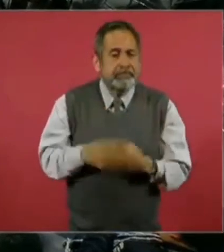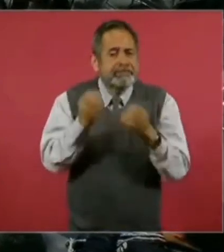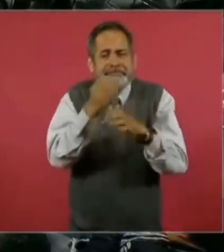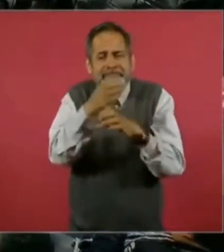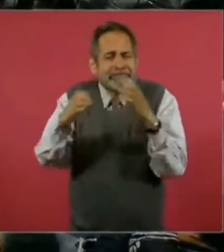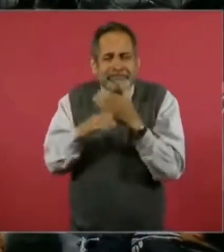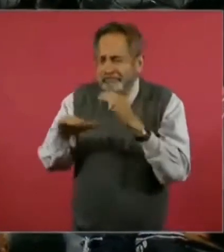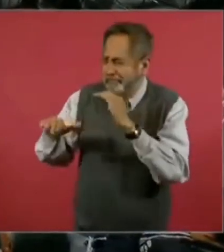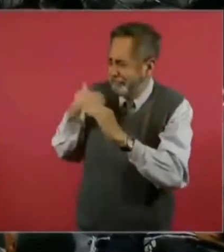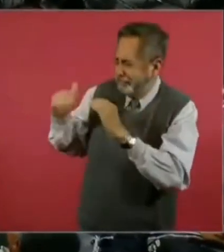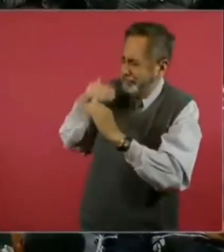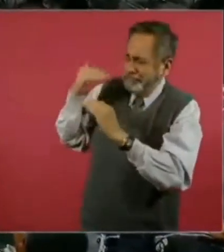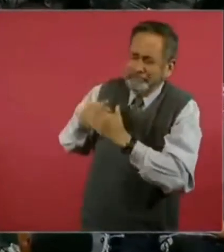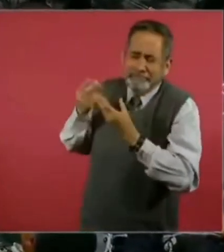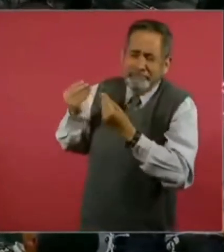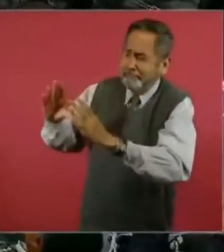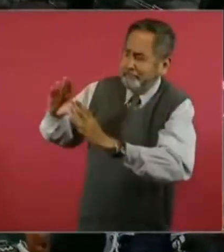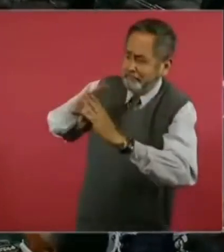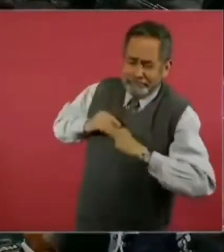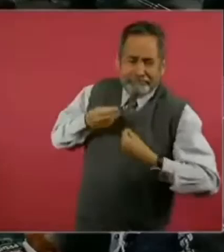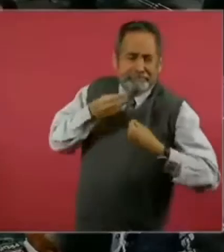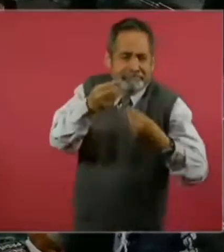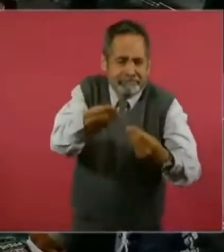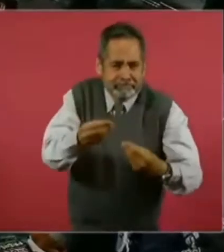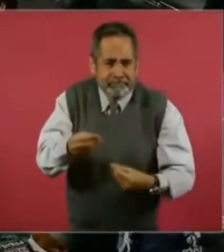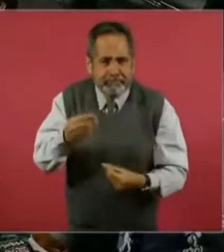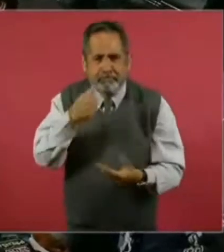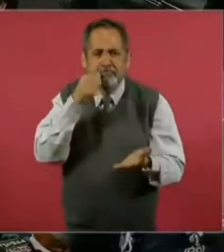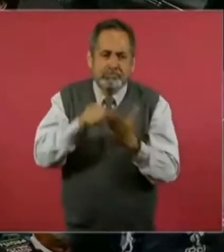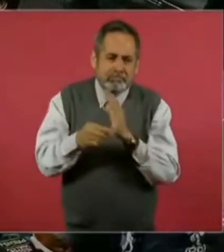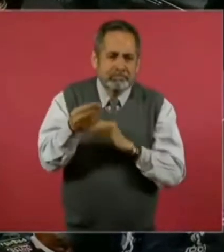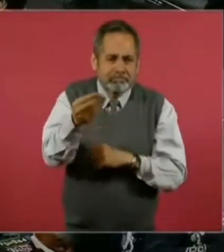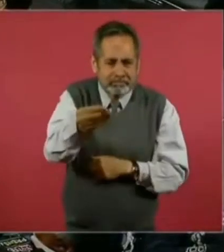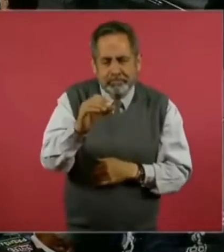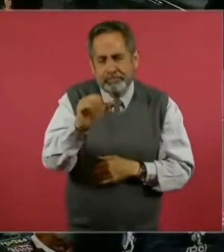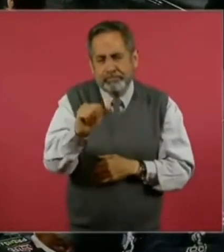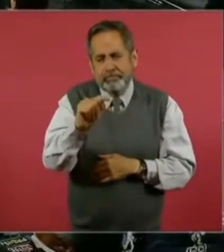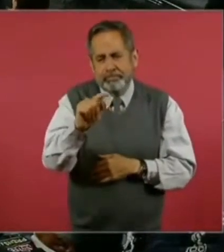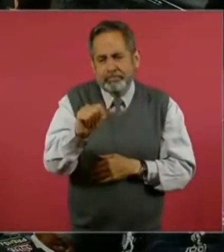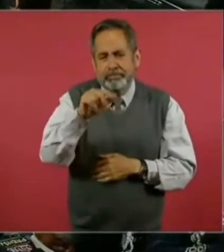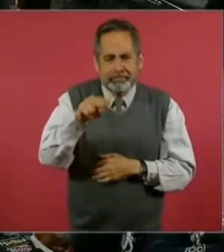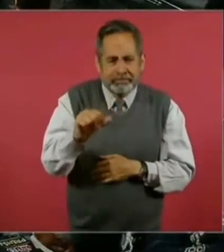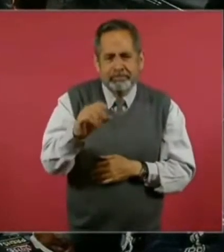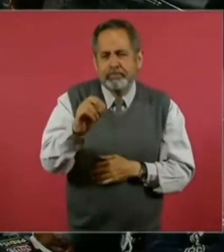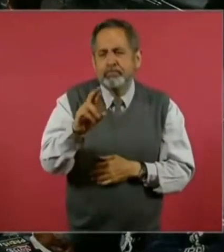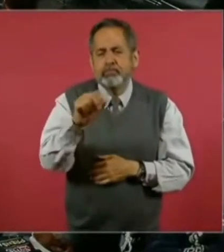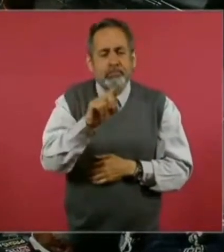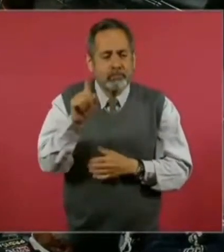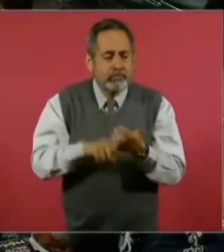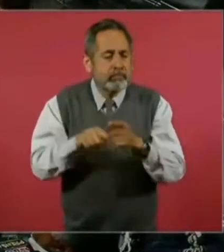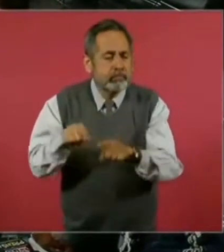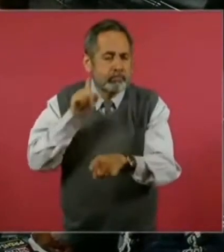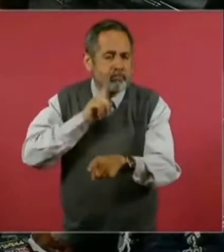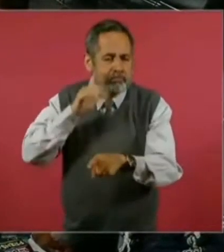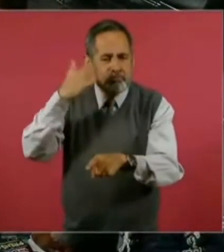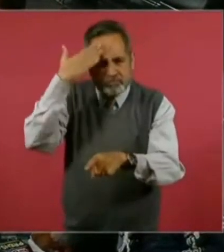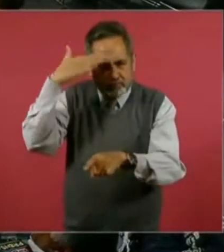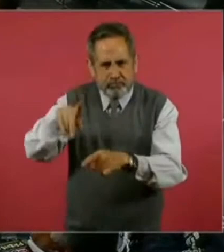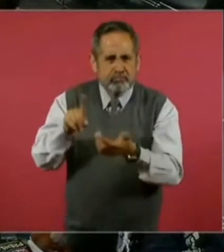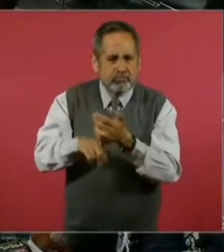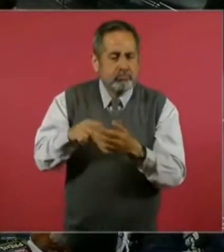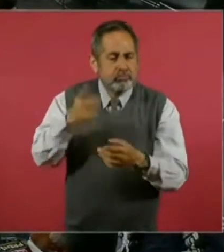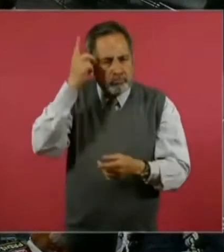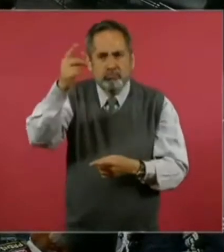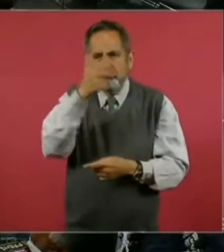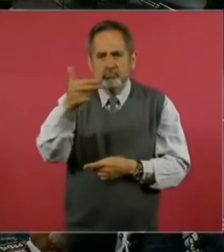cosas, ¿no? La gente realmente ha estado recurriendo. Le traigo una carta también de Catalina Ordaz, que es una señora hotelera